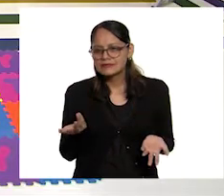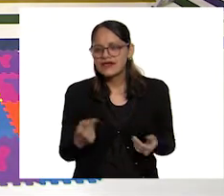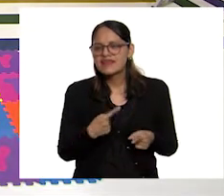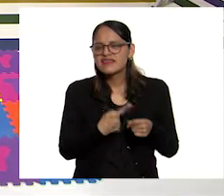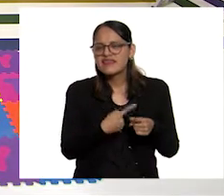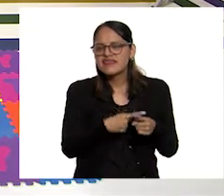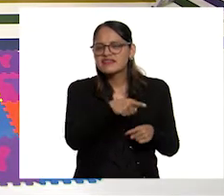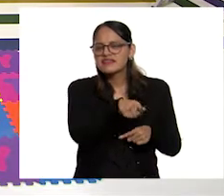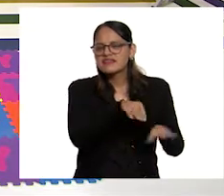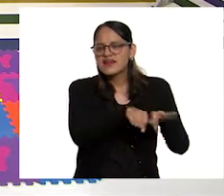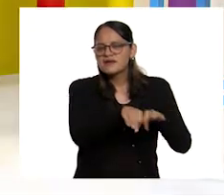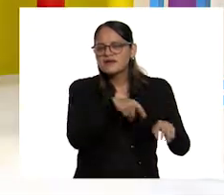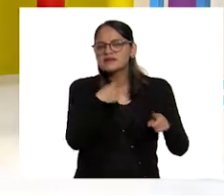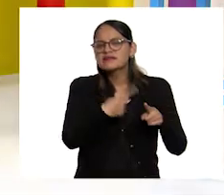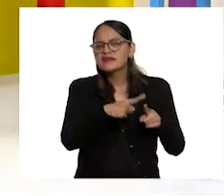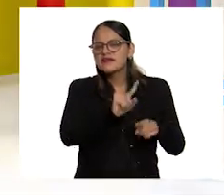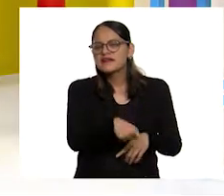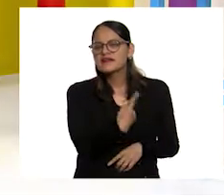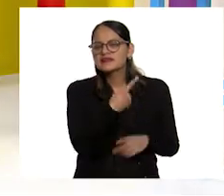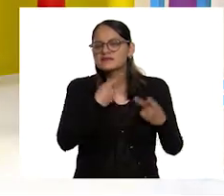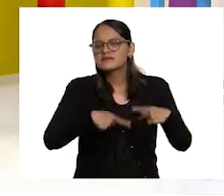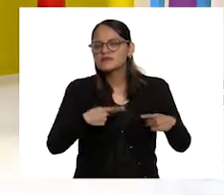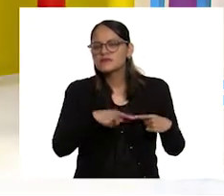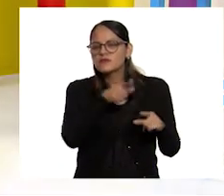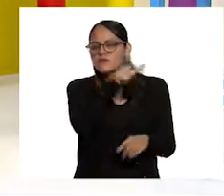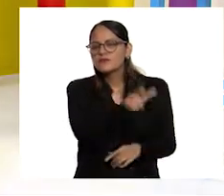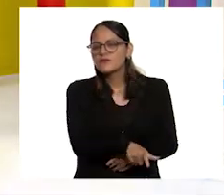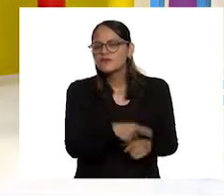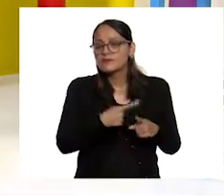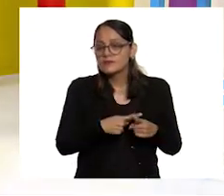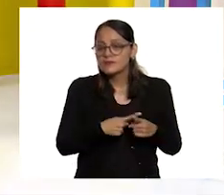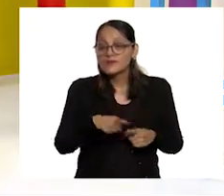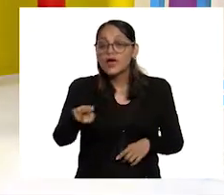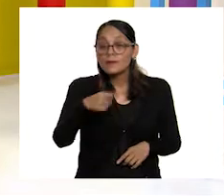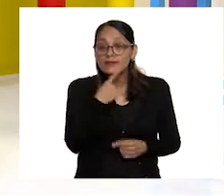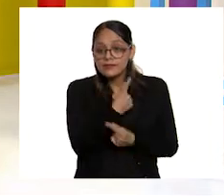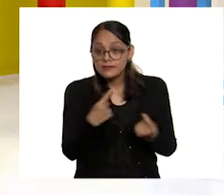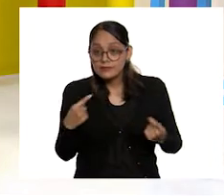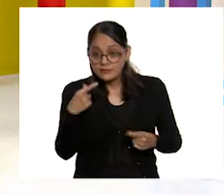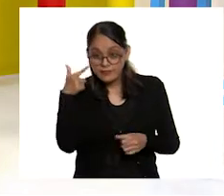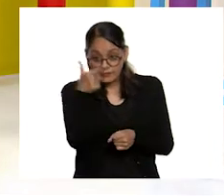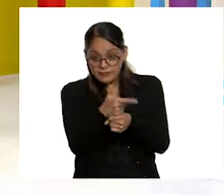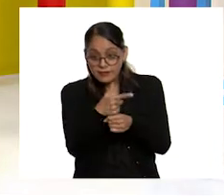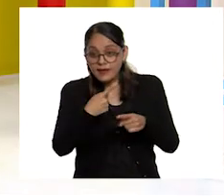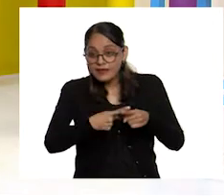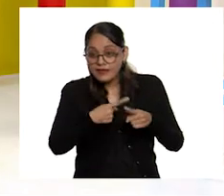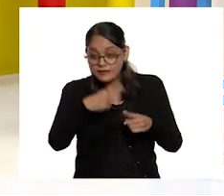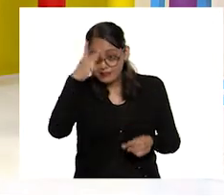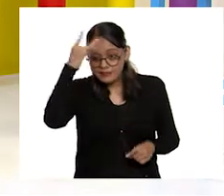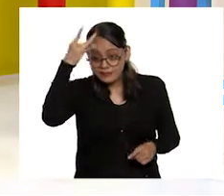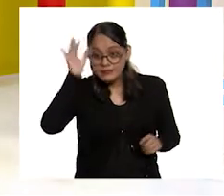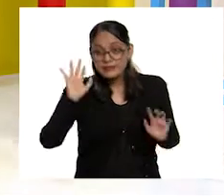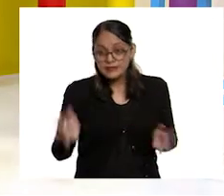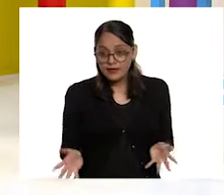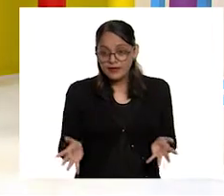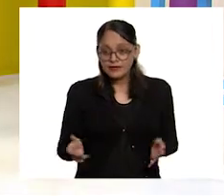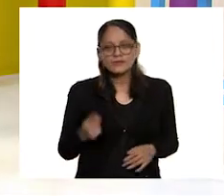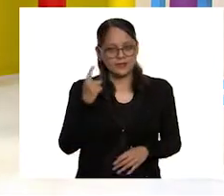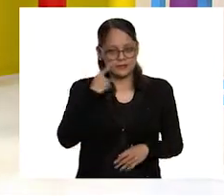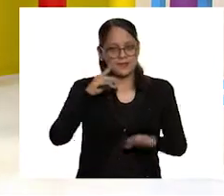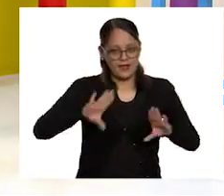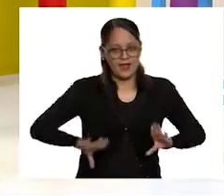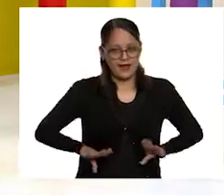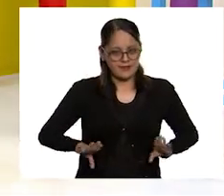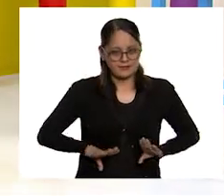¿Quién será? ¿De quién se tratará? ¿Quién Ustedes, niñas y niños, ya identificaron de quién se trata. Hay varias